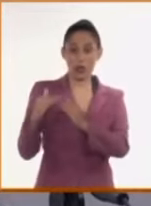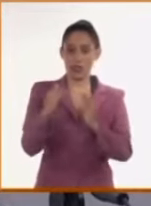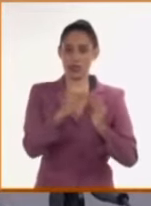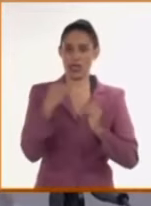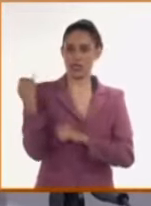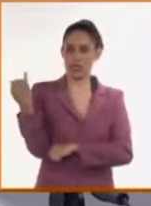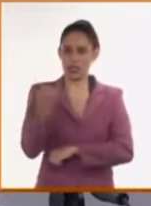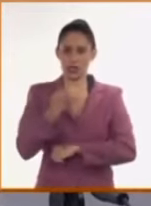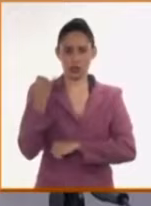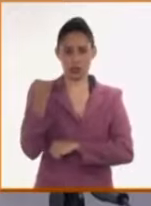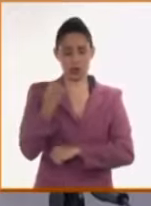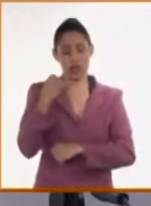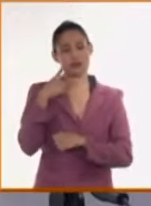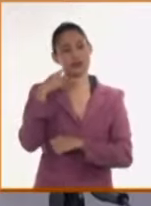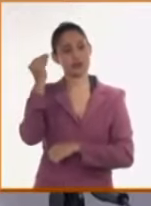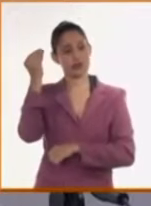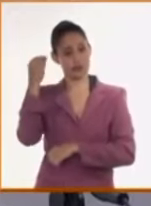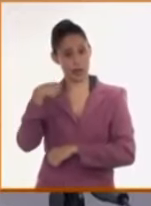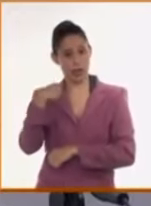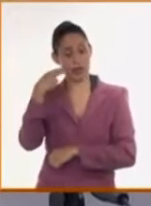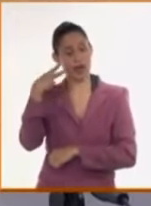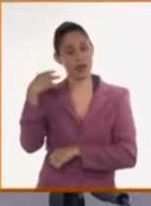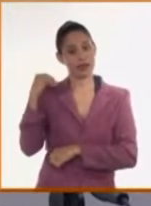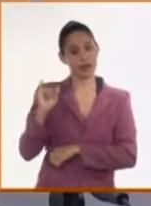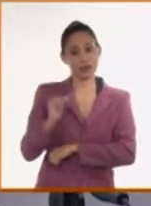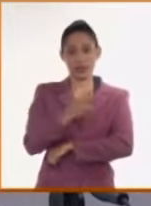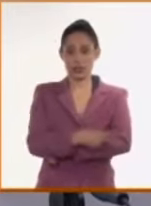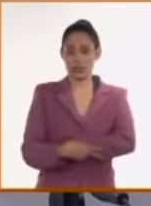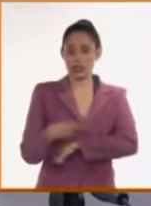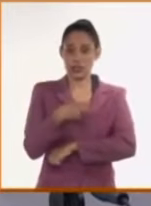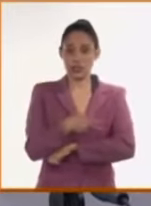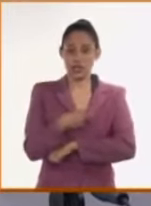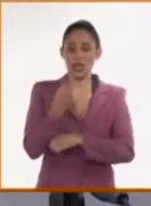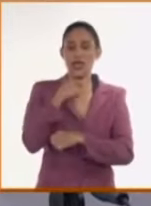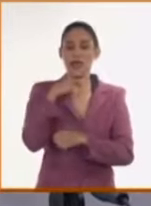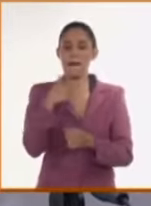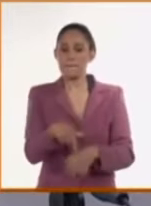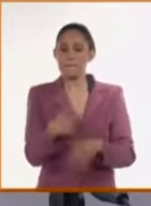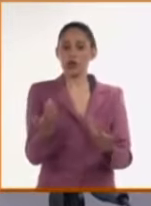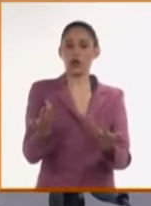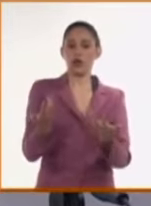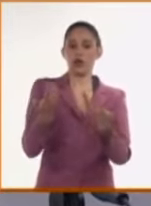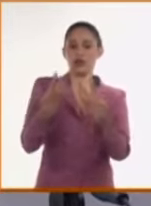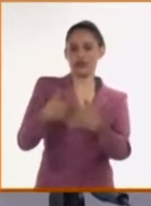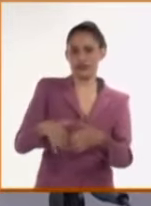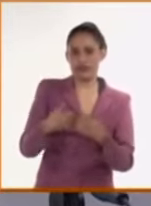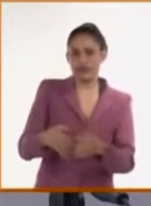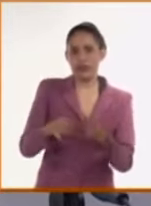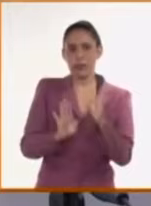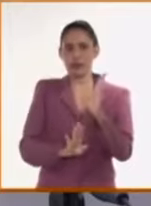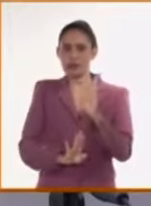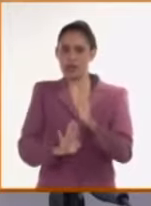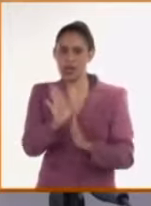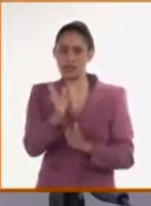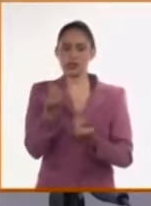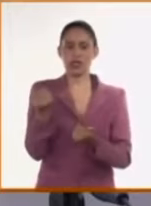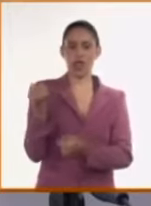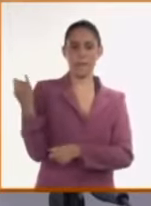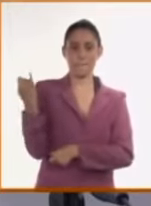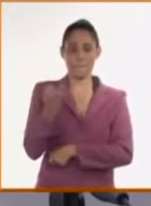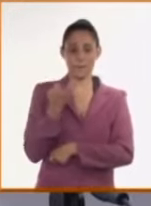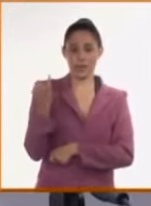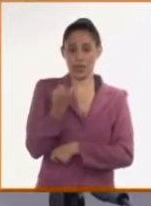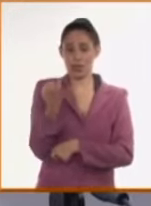deuda con Haití, en particular las potencias coloniales o el imperialismo norteamericano que la ha invadido